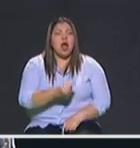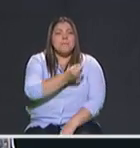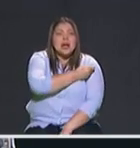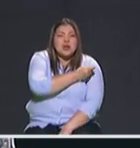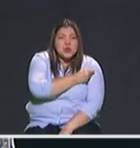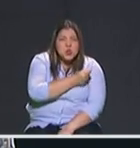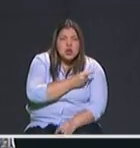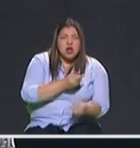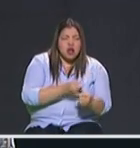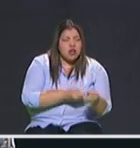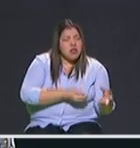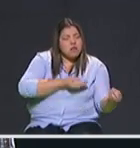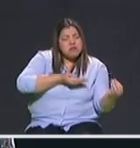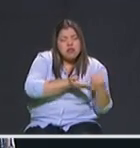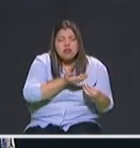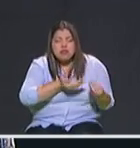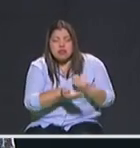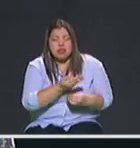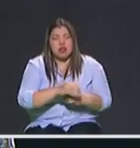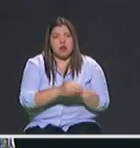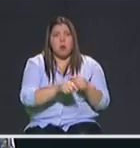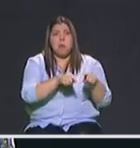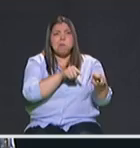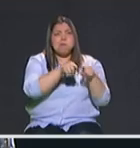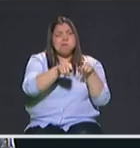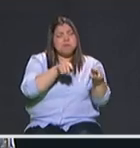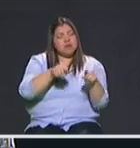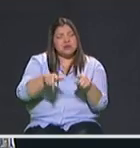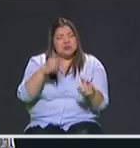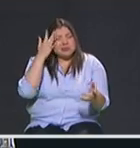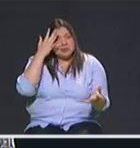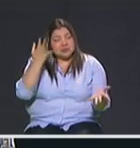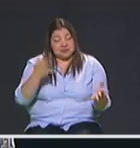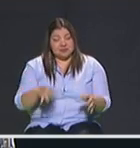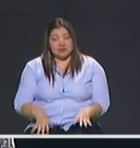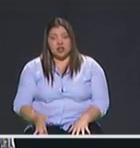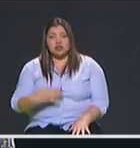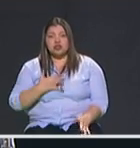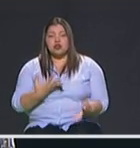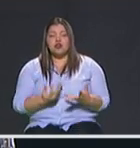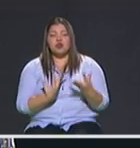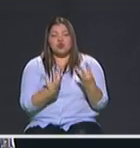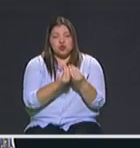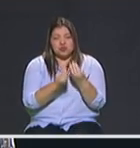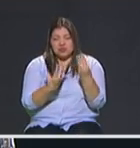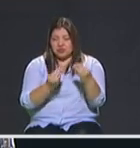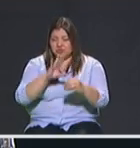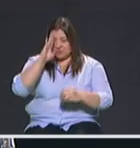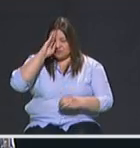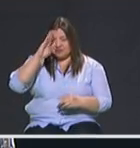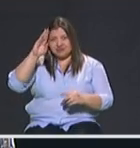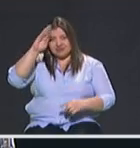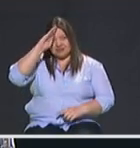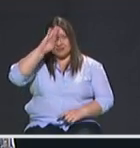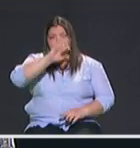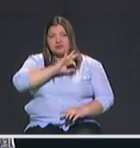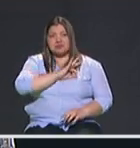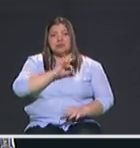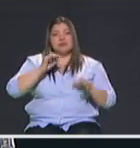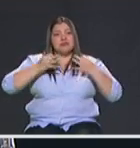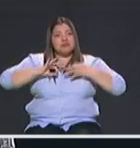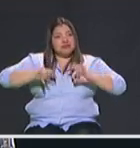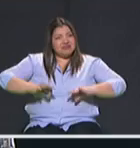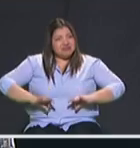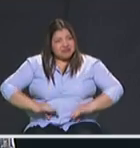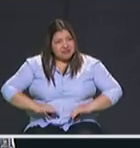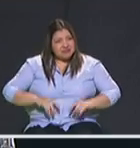ciudad de Medellín? Lo segundo, nosotros vamos a montar bases militares. En años anteriores las hubo,